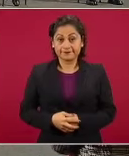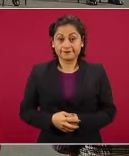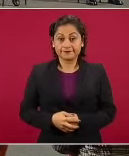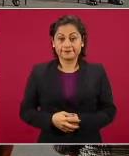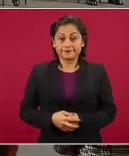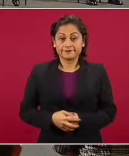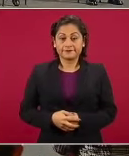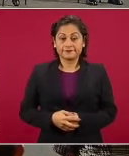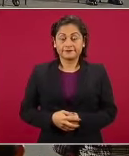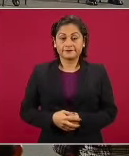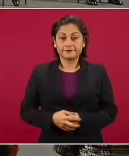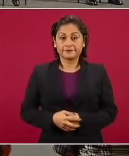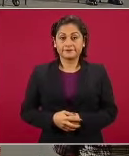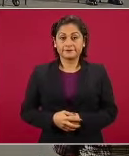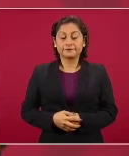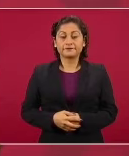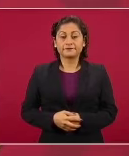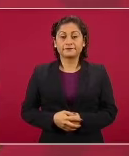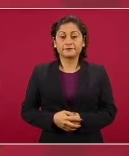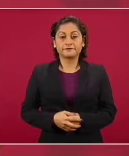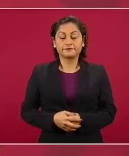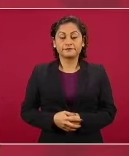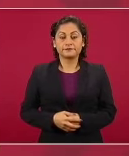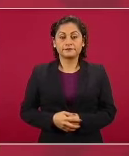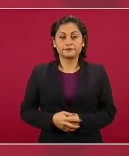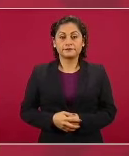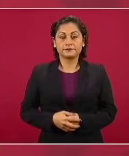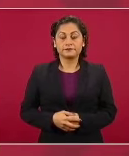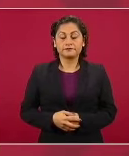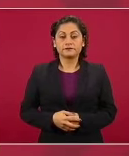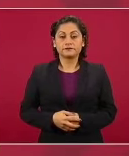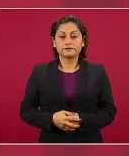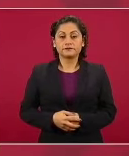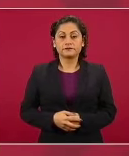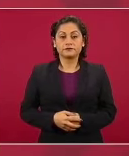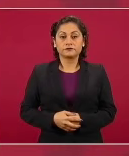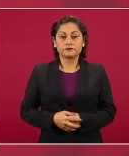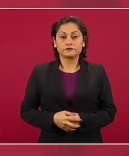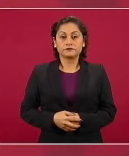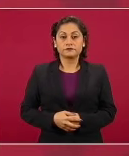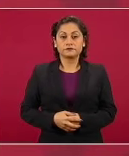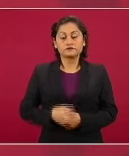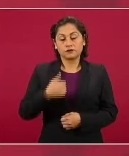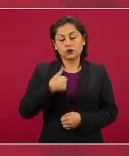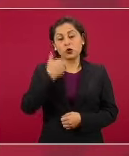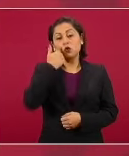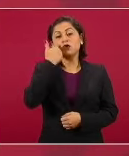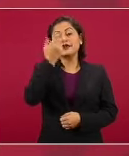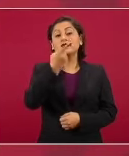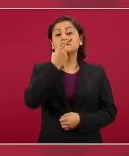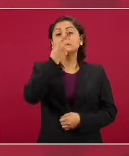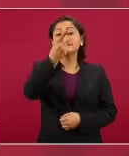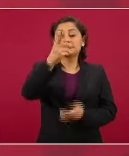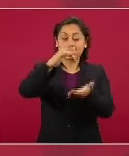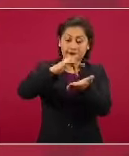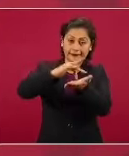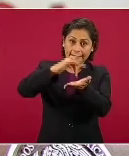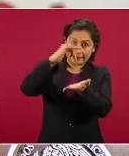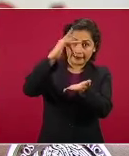Quiero agradecer mucho a los